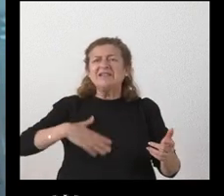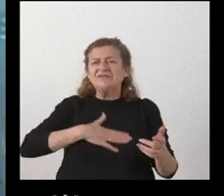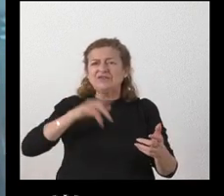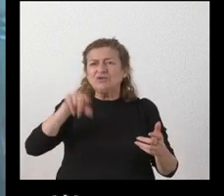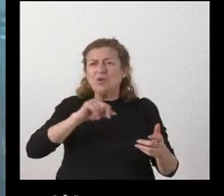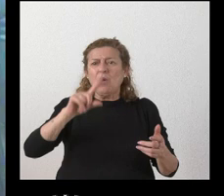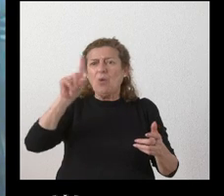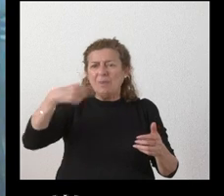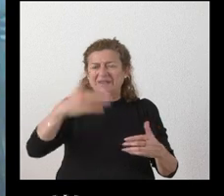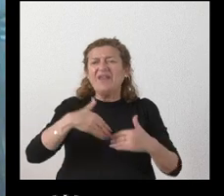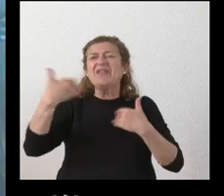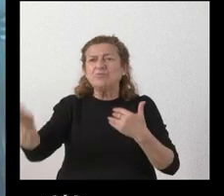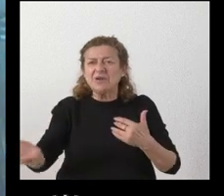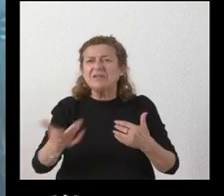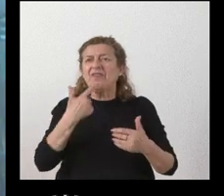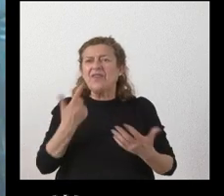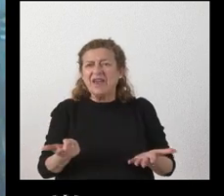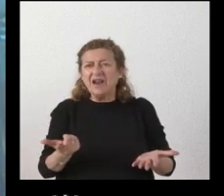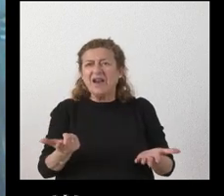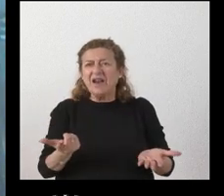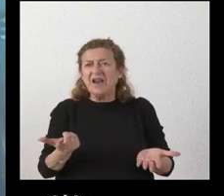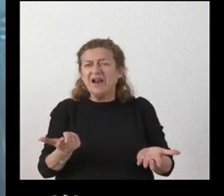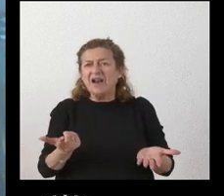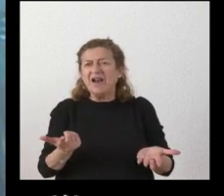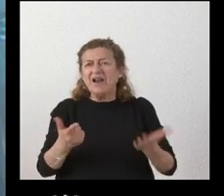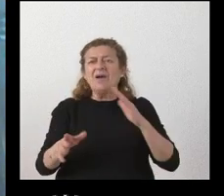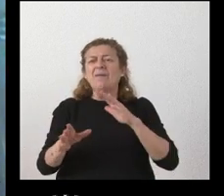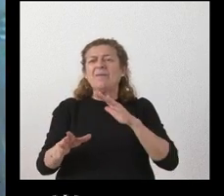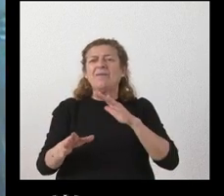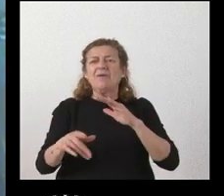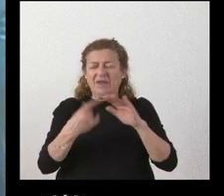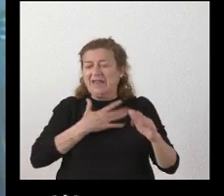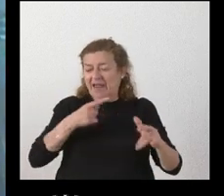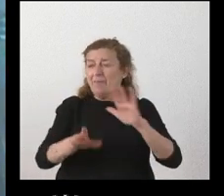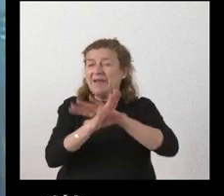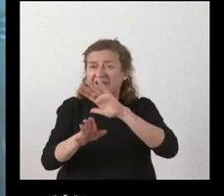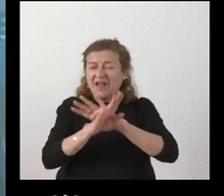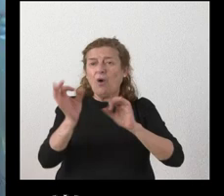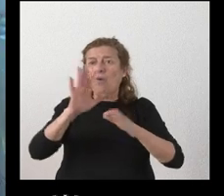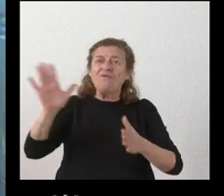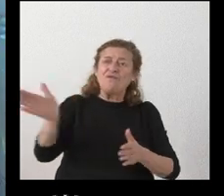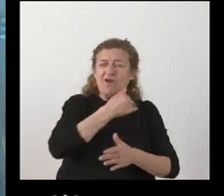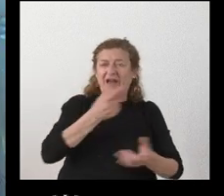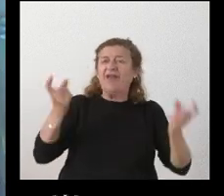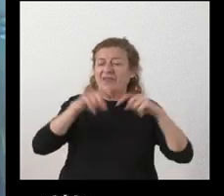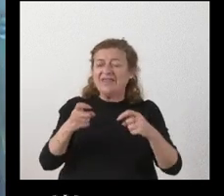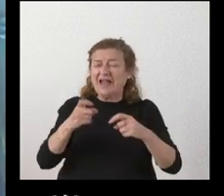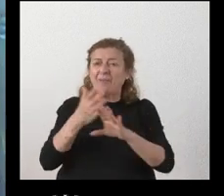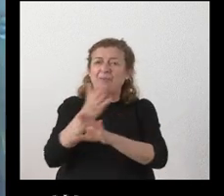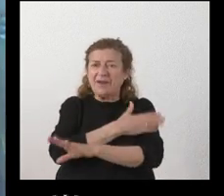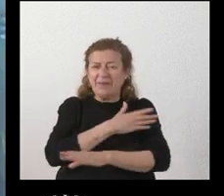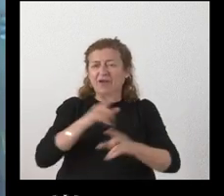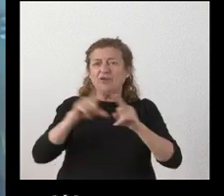después del grado de mantenimiento o de retirada de la cita previa en los servicios de la